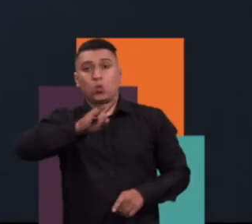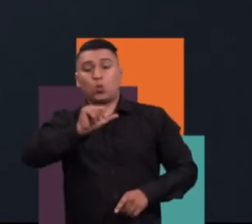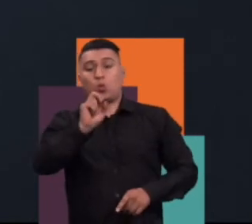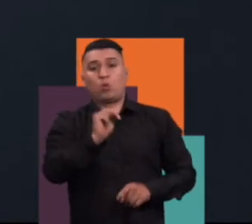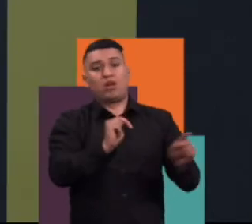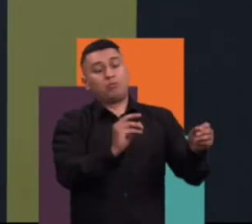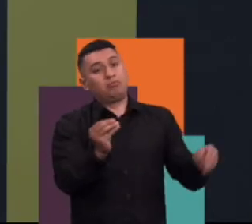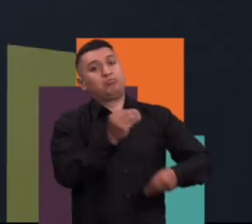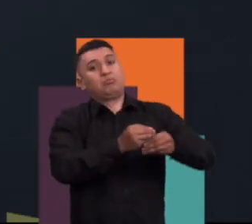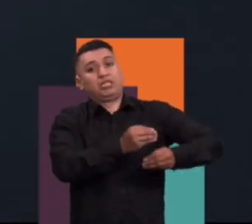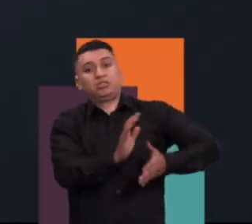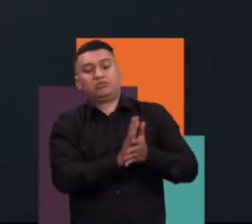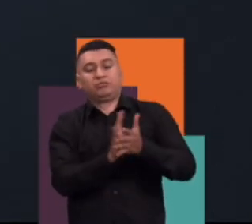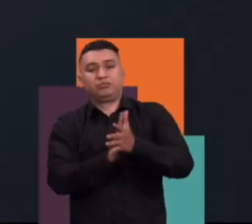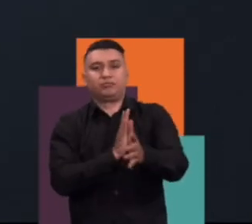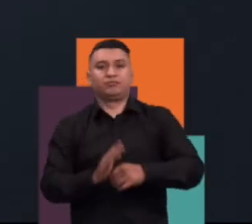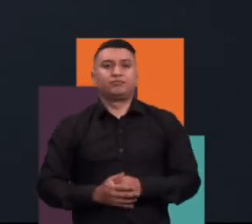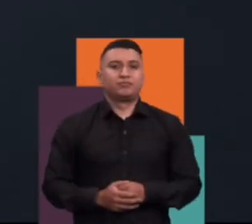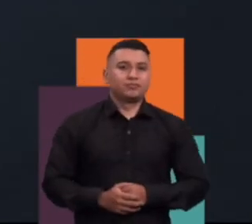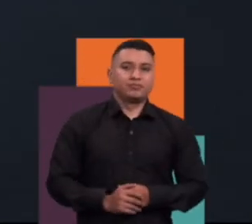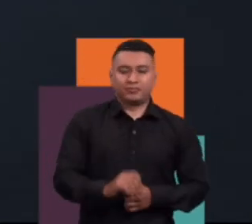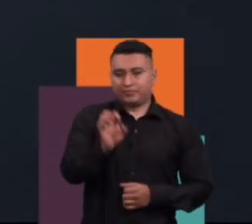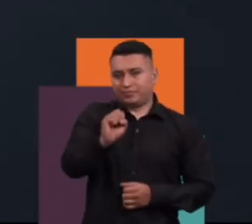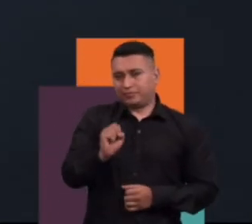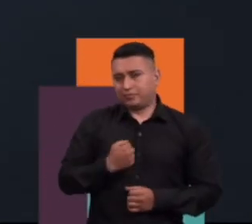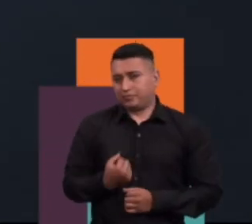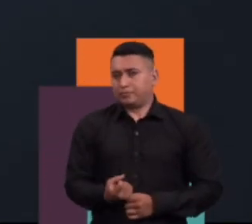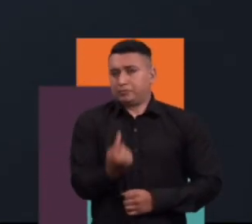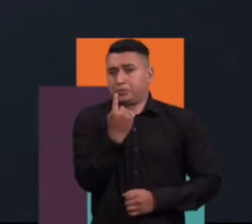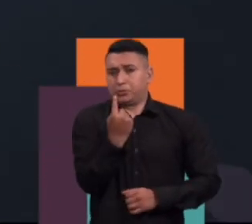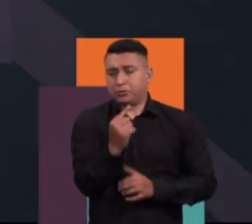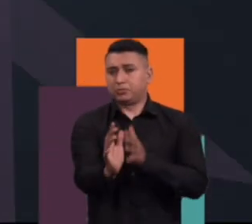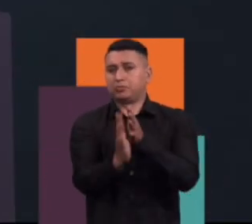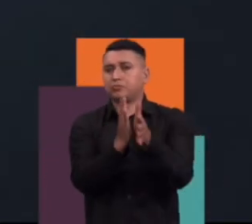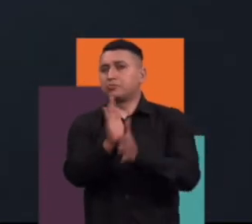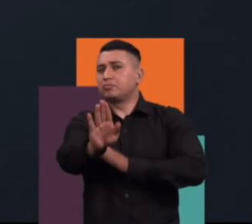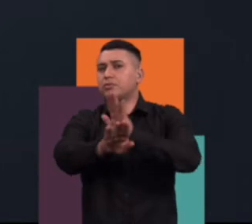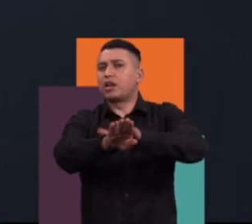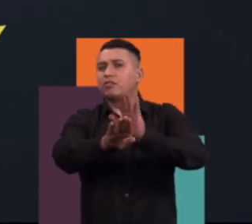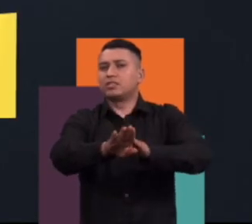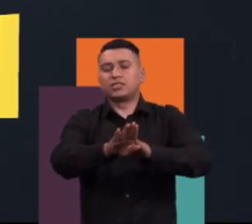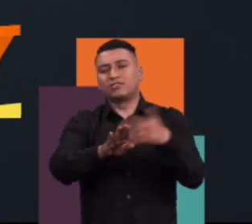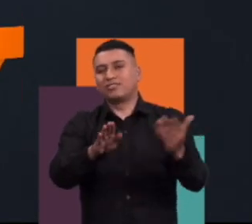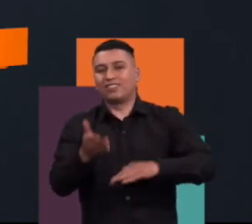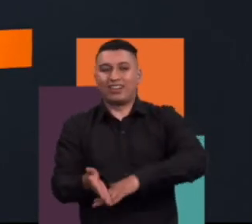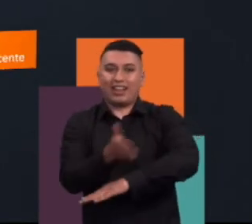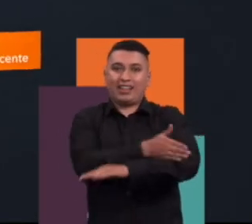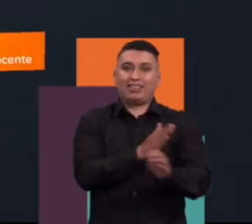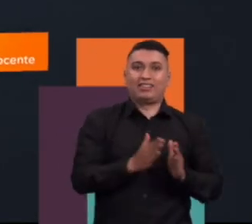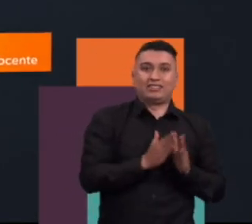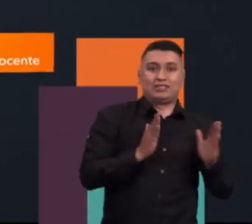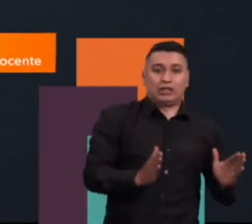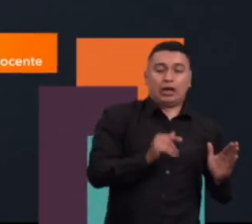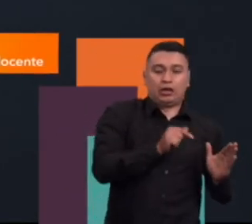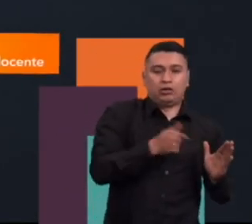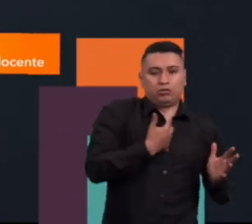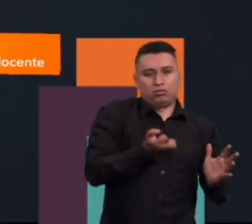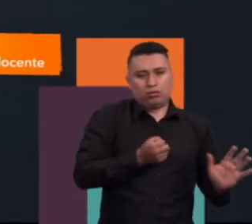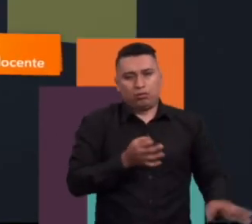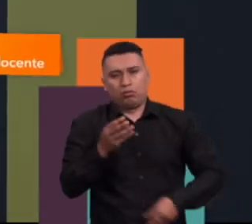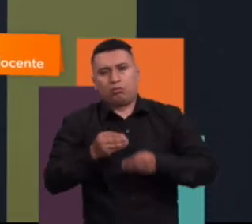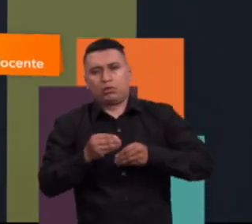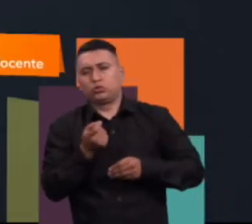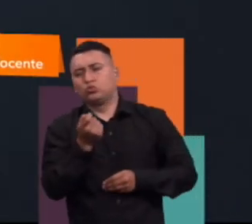que decir por ese lado. Juan Pablo. Bueno, yo primero quisiera hacer una pequeña referencia a la parte anterior del programa.